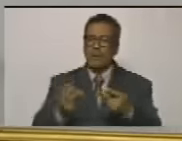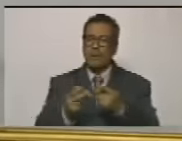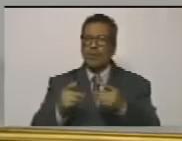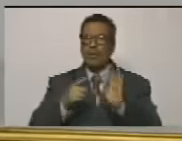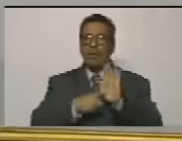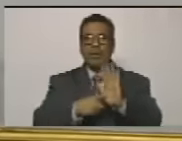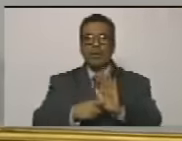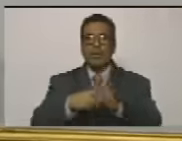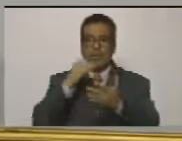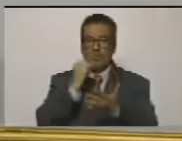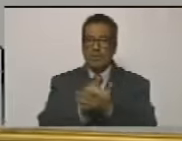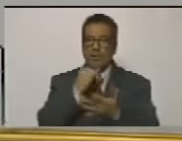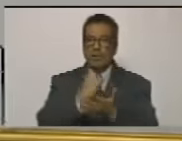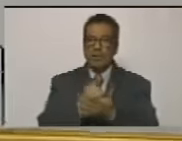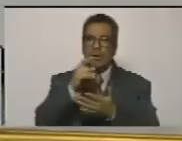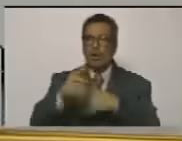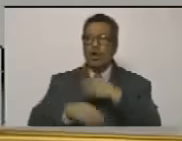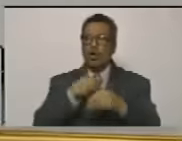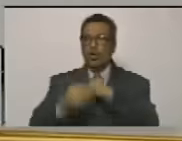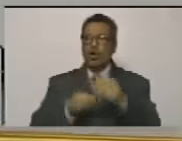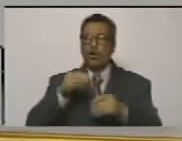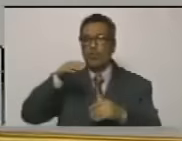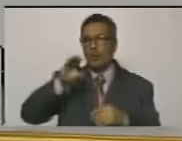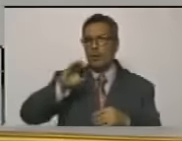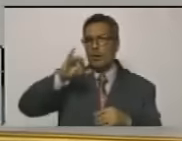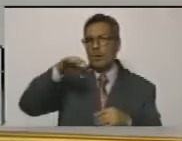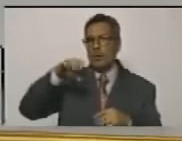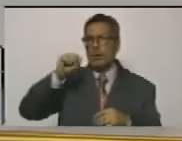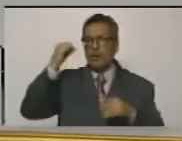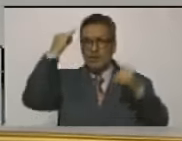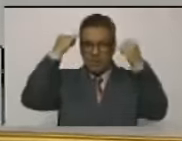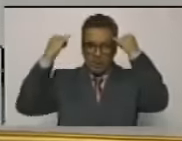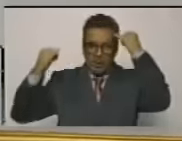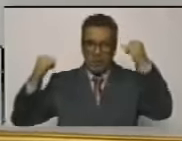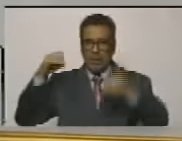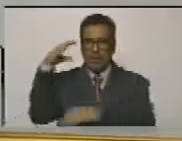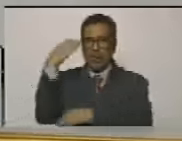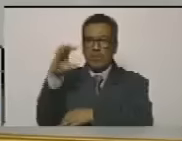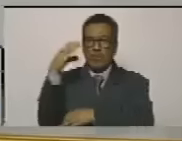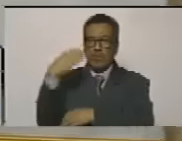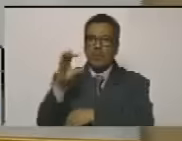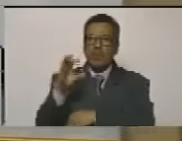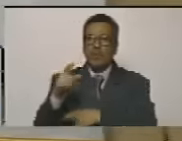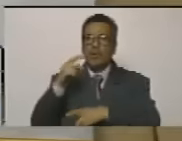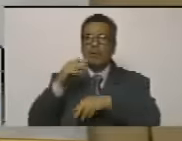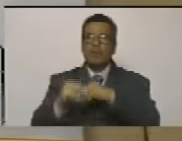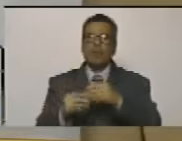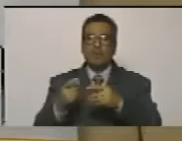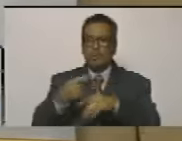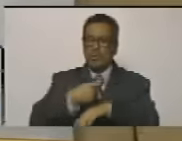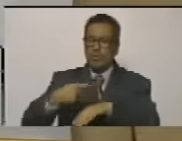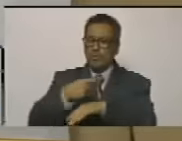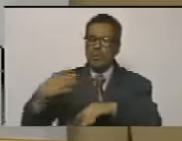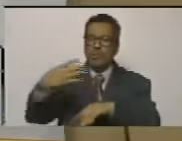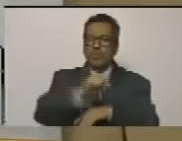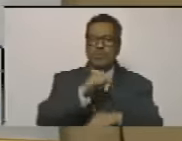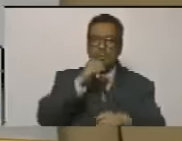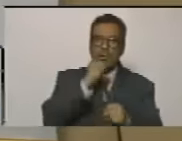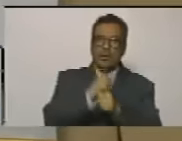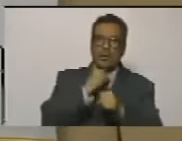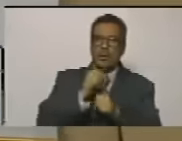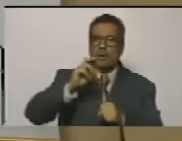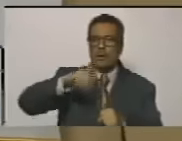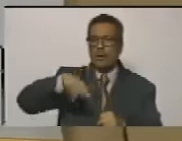mostramos las pruebas de cómo la CIA y la inteligencia colombiana reclutaron empleados de